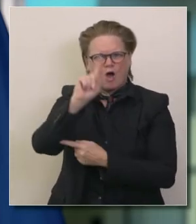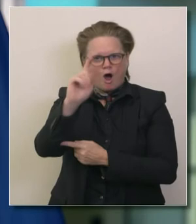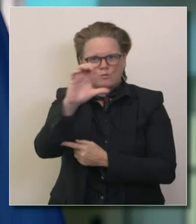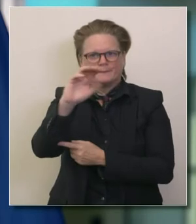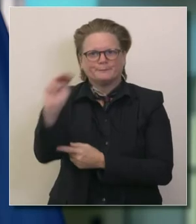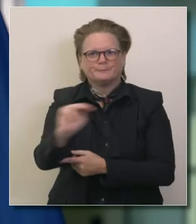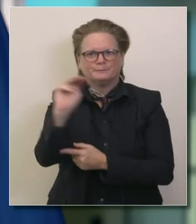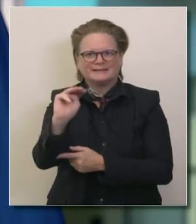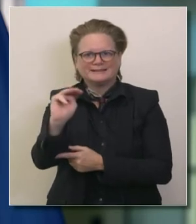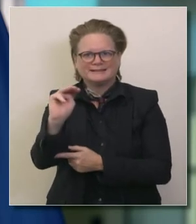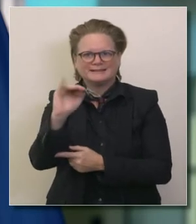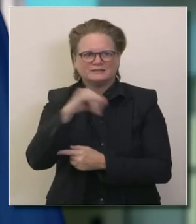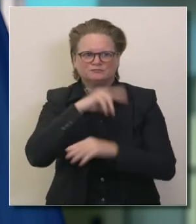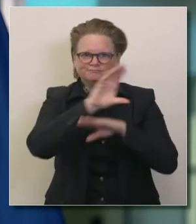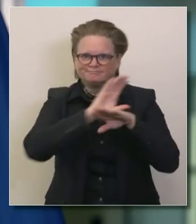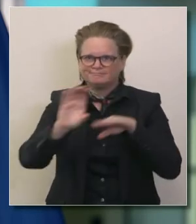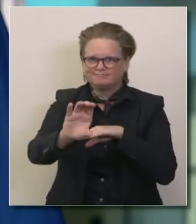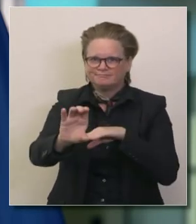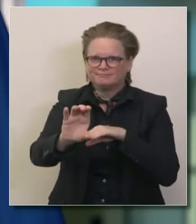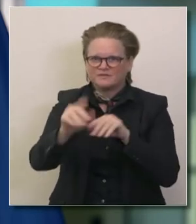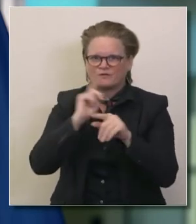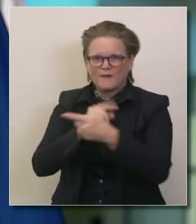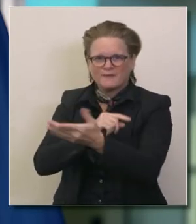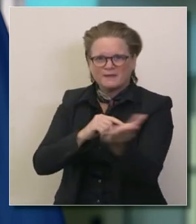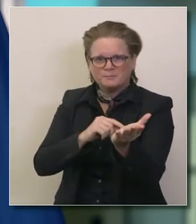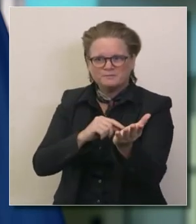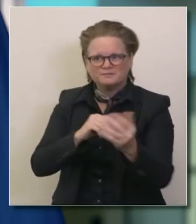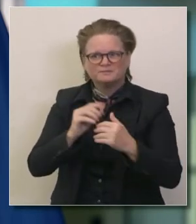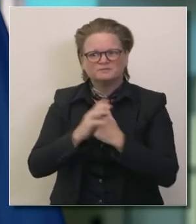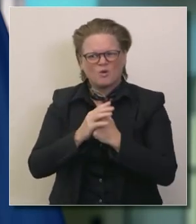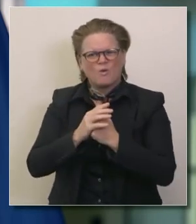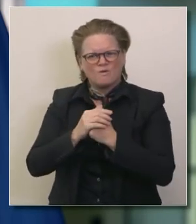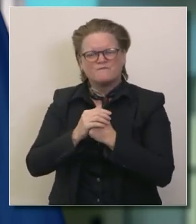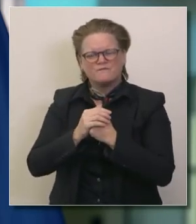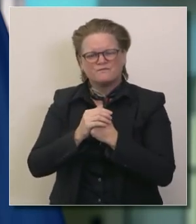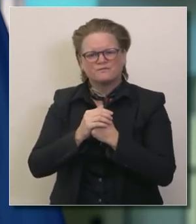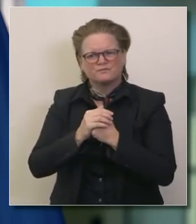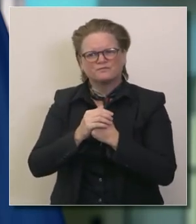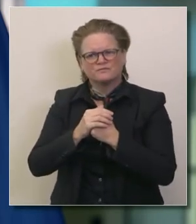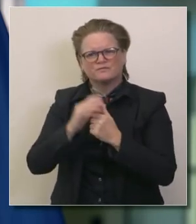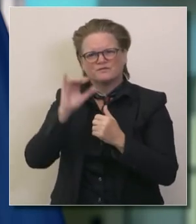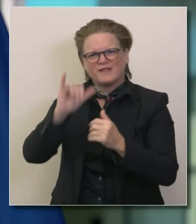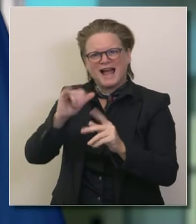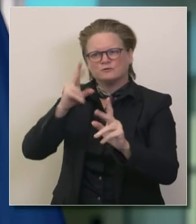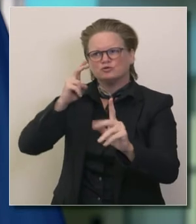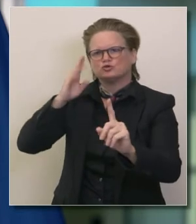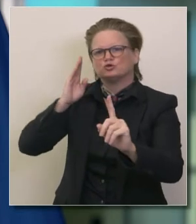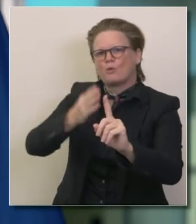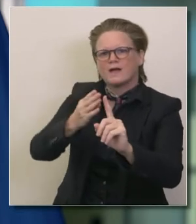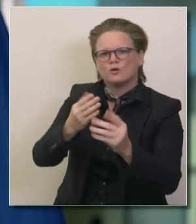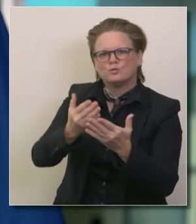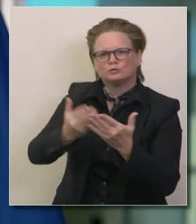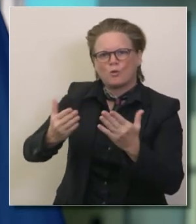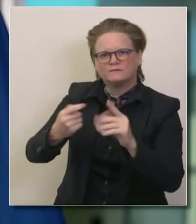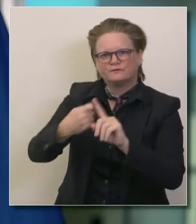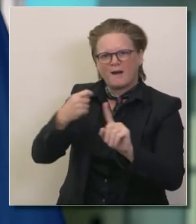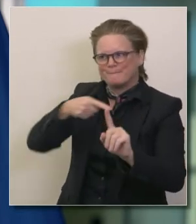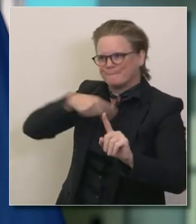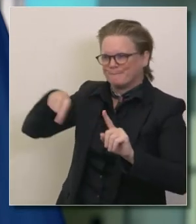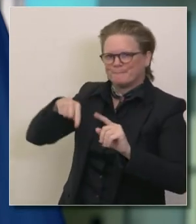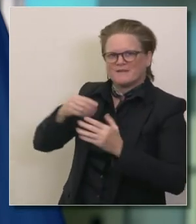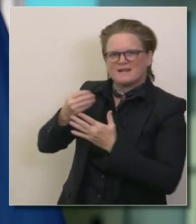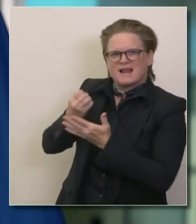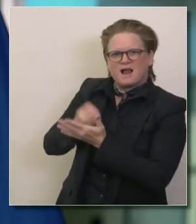han sido implementados en este programa apalancando a recursos esperando llegar a 125 millones de dólares en